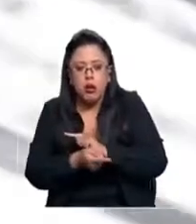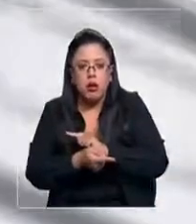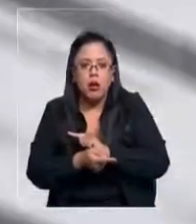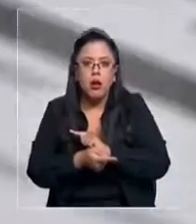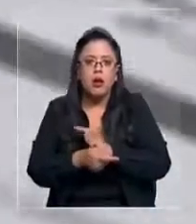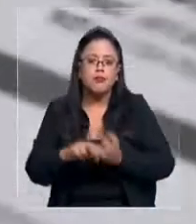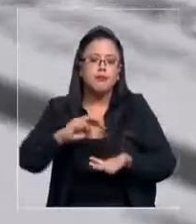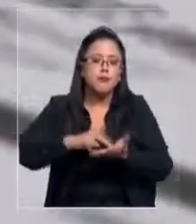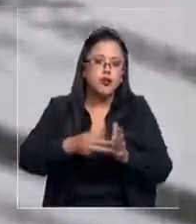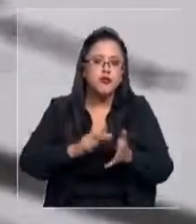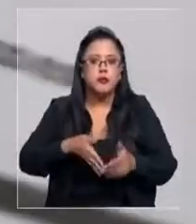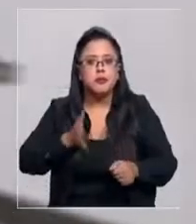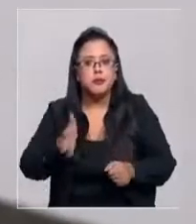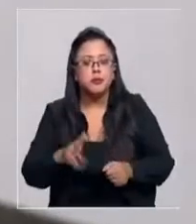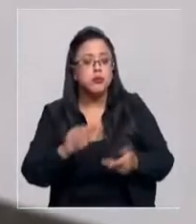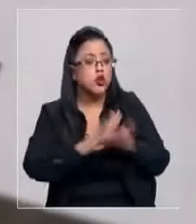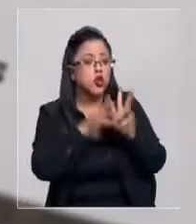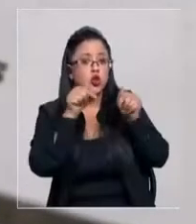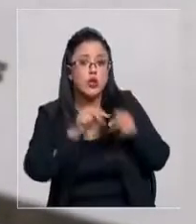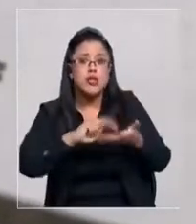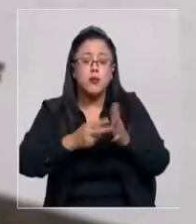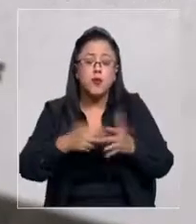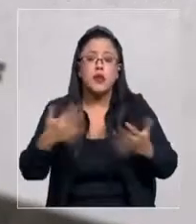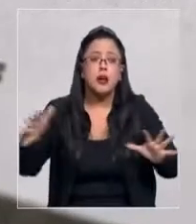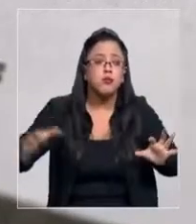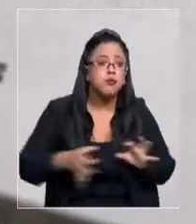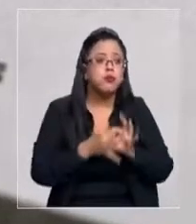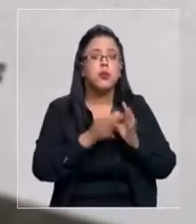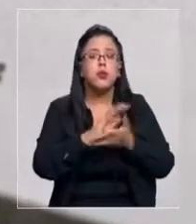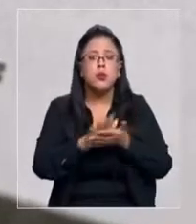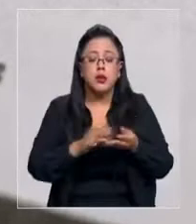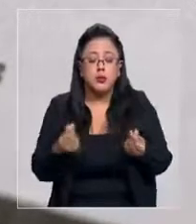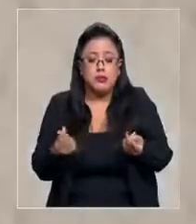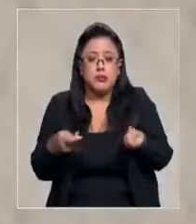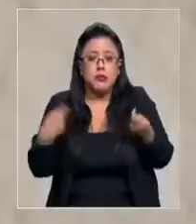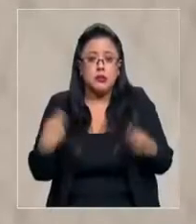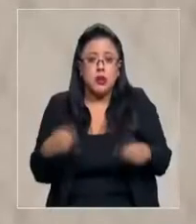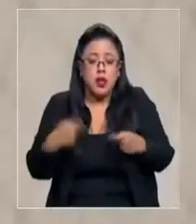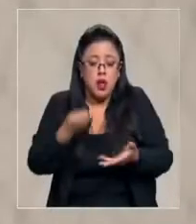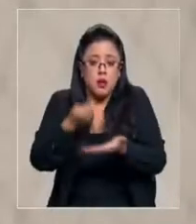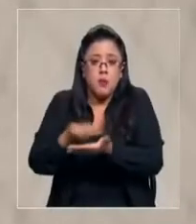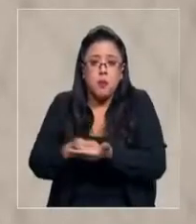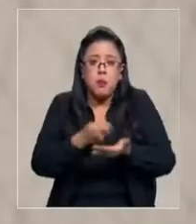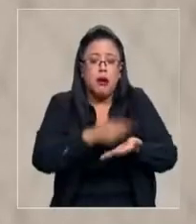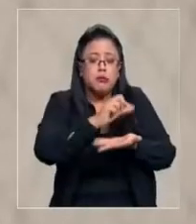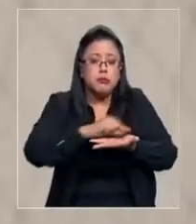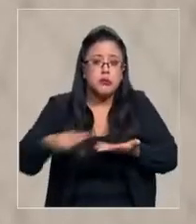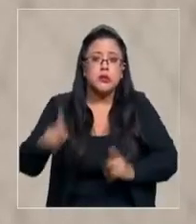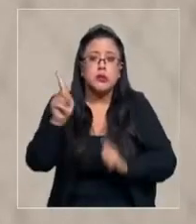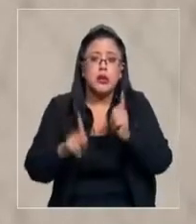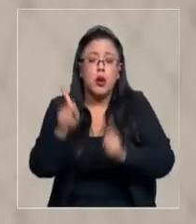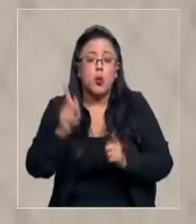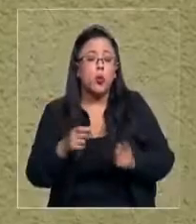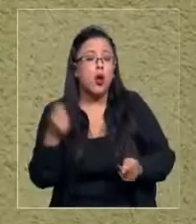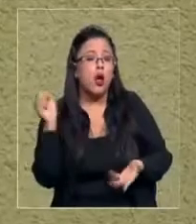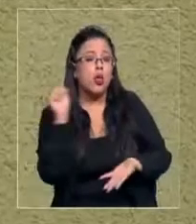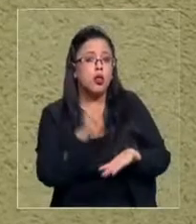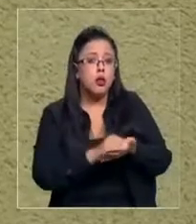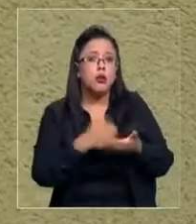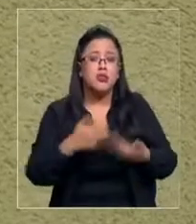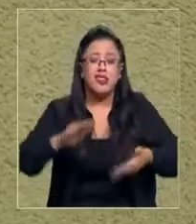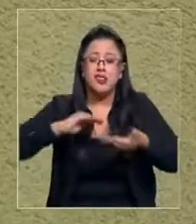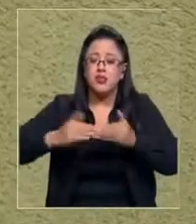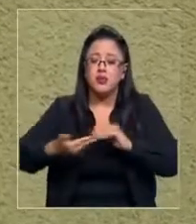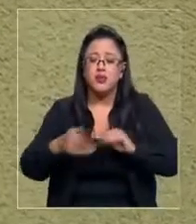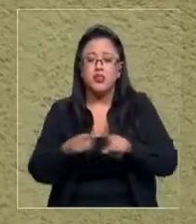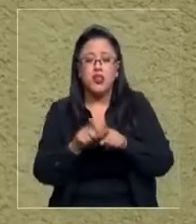Este y otros problemas relacionados, por ejemplo, al alto valor de los gastos comunes, según denuncian algunos vecinos, llevaron a la comunidad a